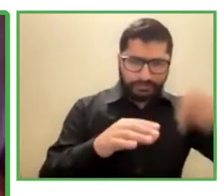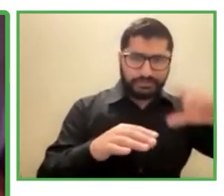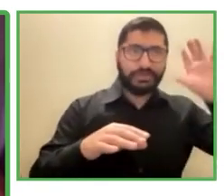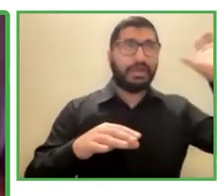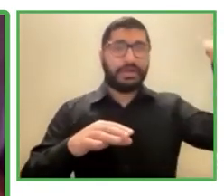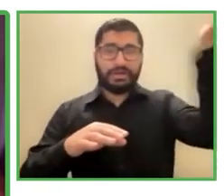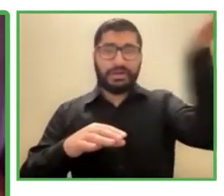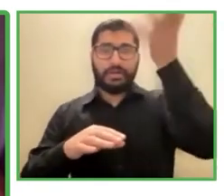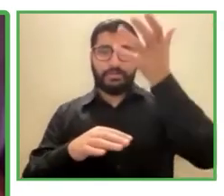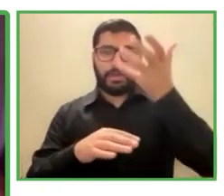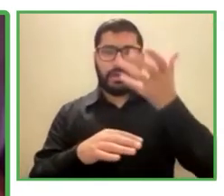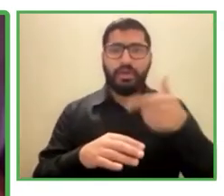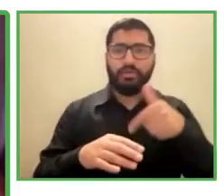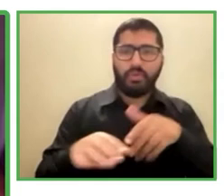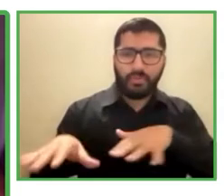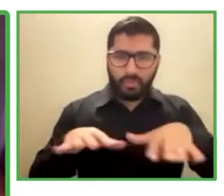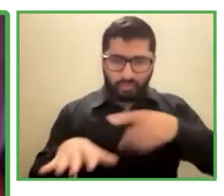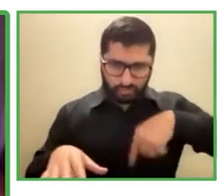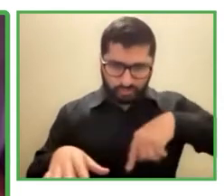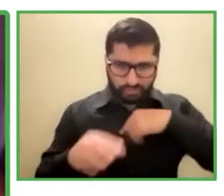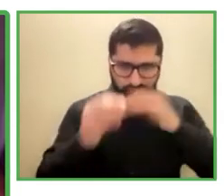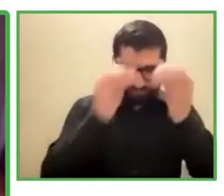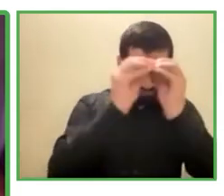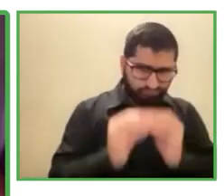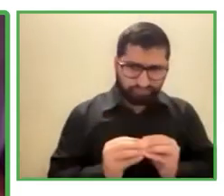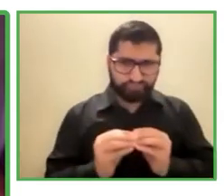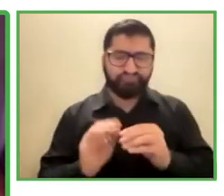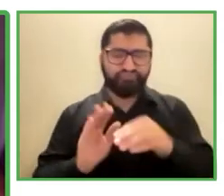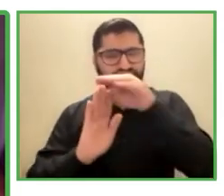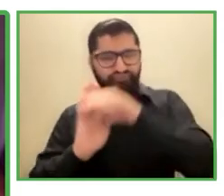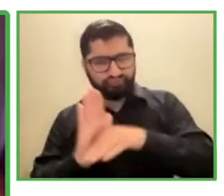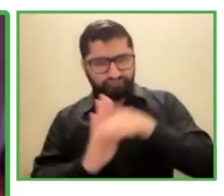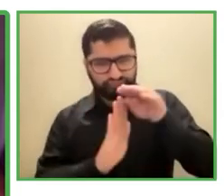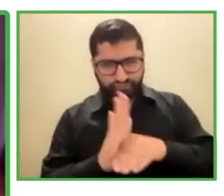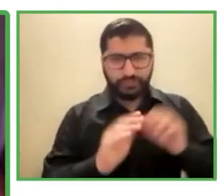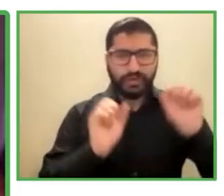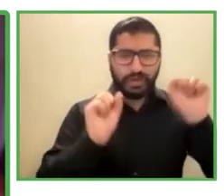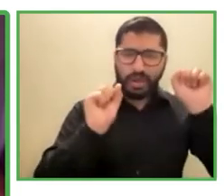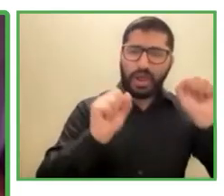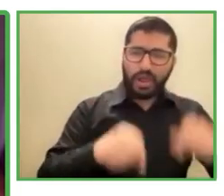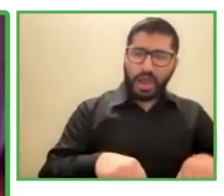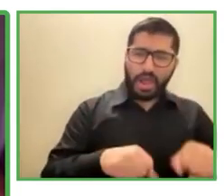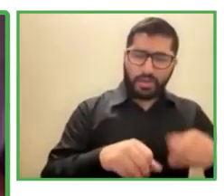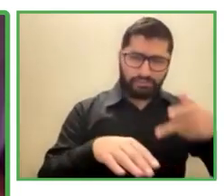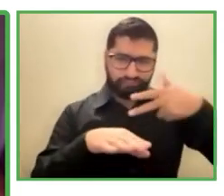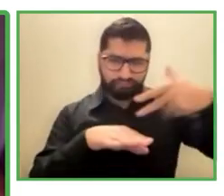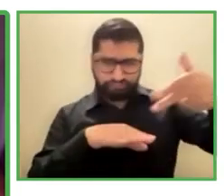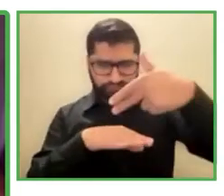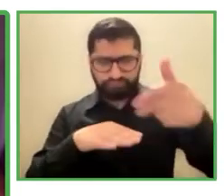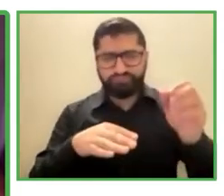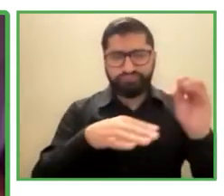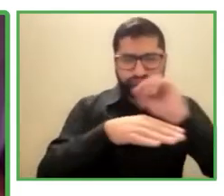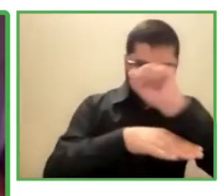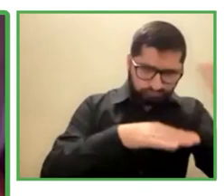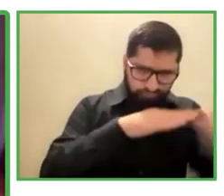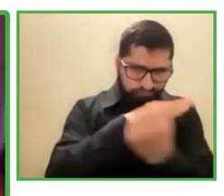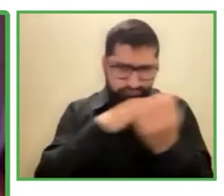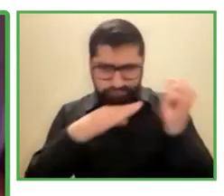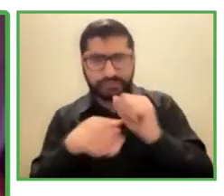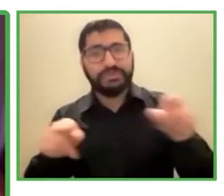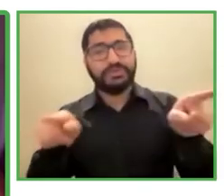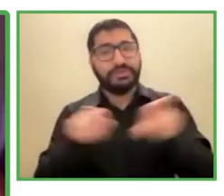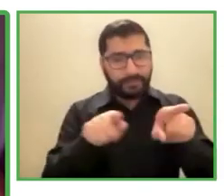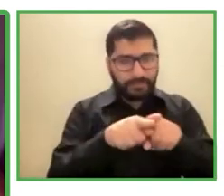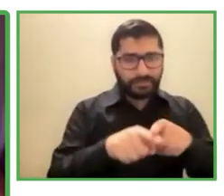permite lavar y encenar un vehículo sin usar nada de agua totalmente al